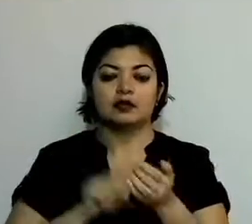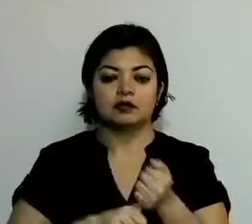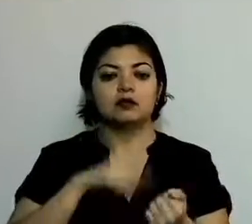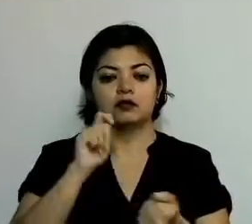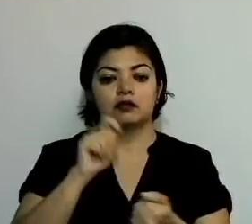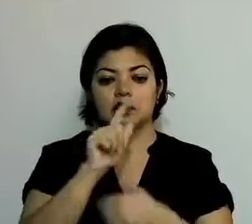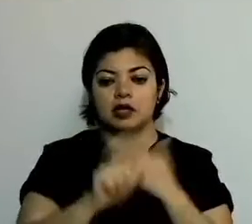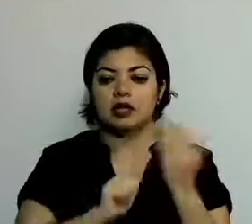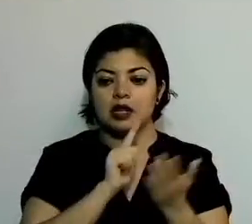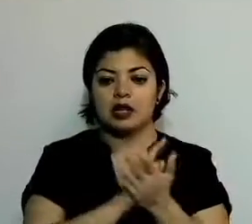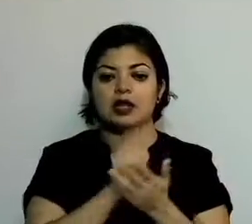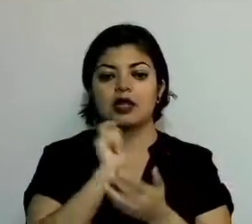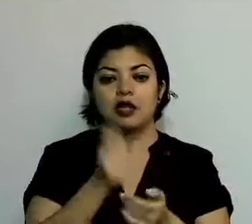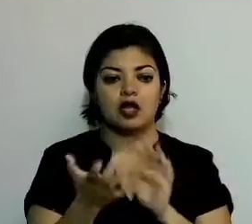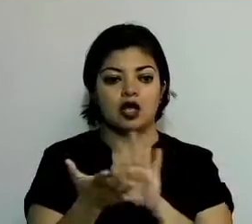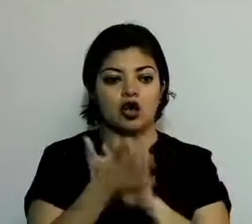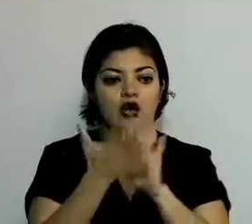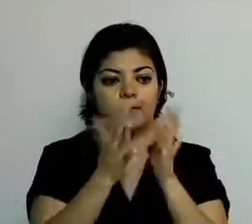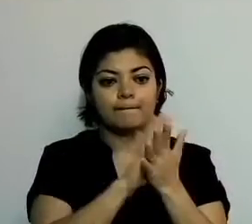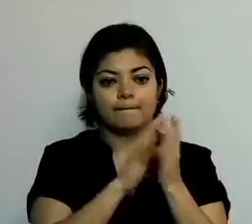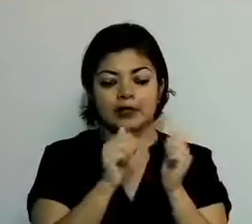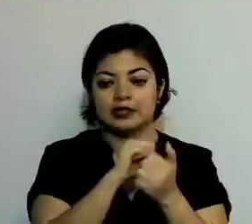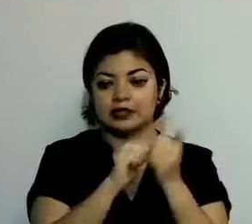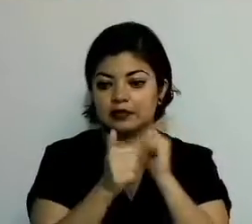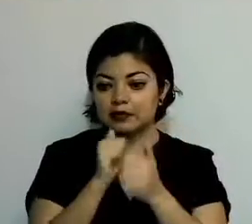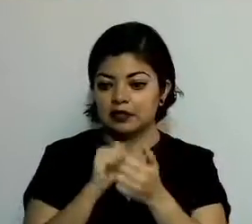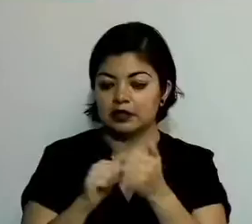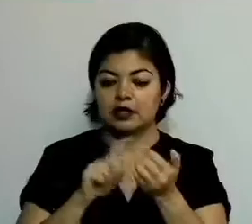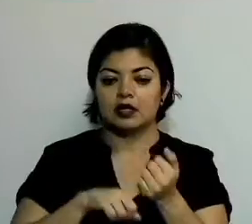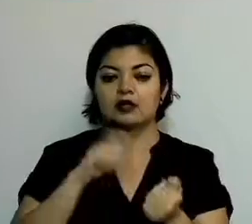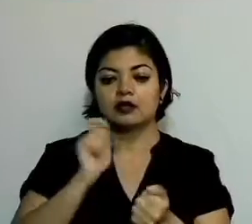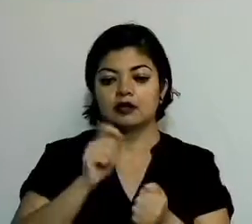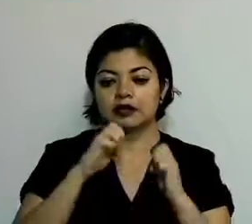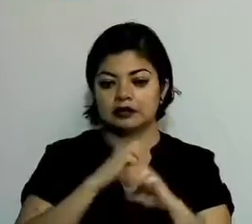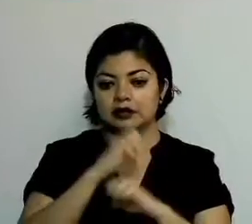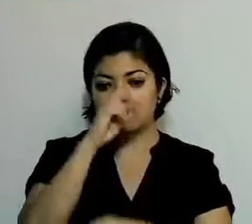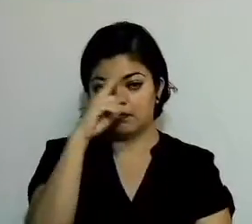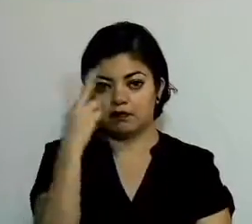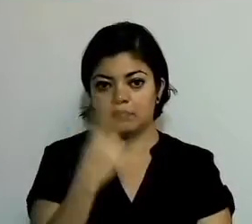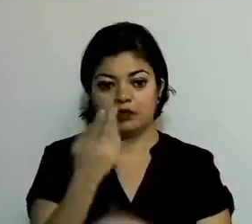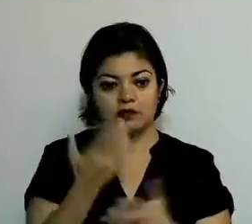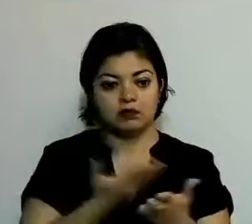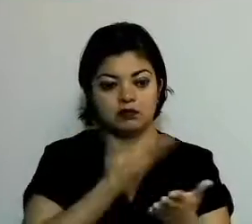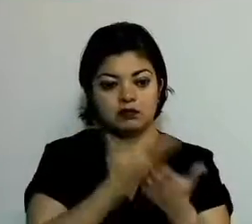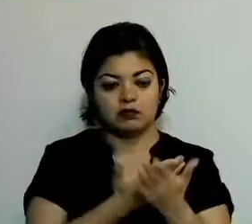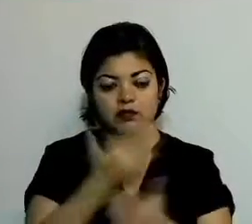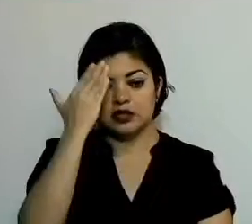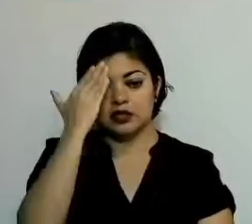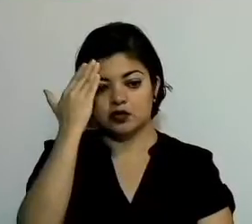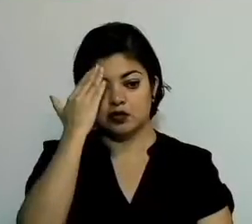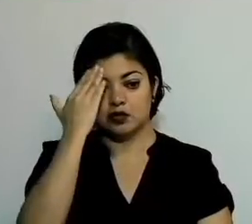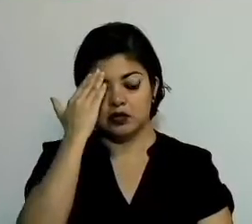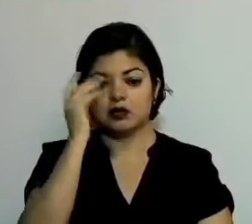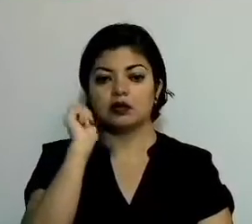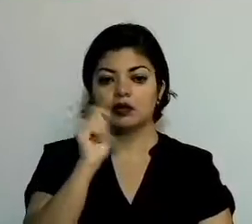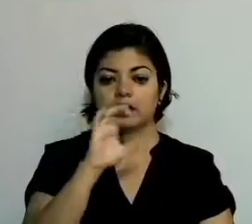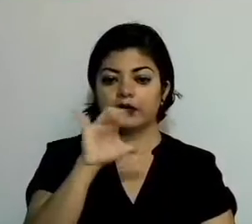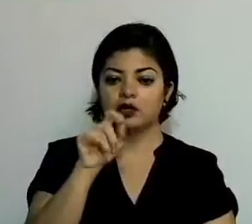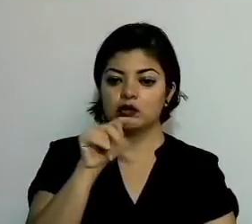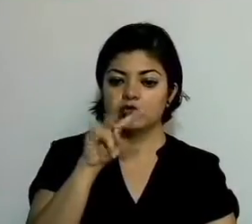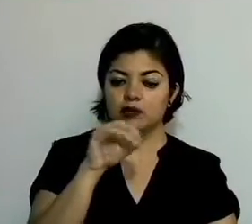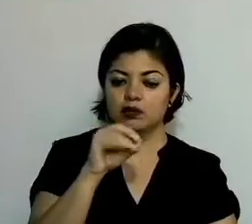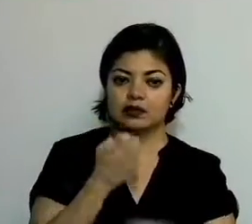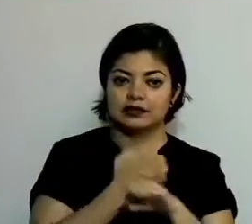Ley de Competitividad y Ordenamiento Comercial del Estado de México, presentada por el titular del Ejecutivo Estatal.